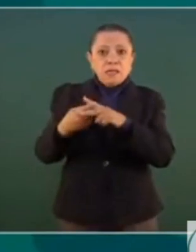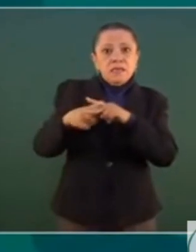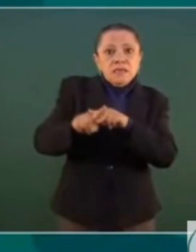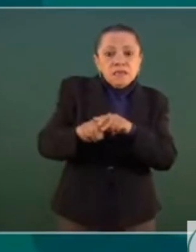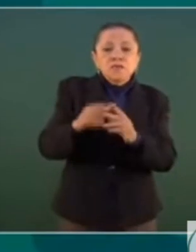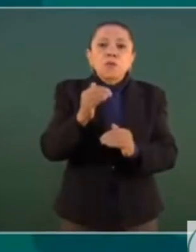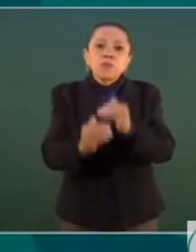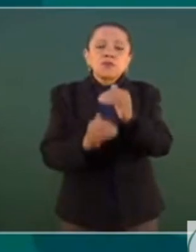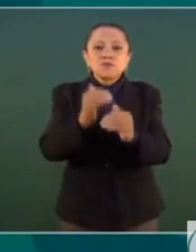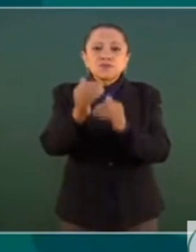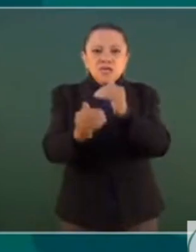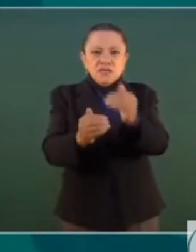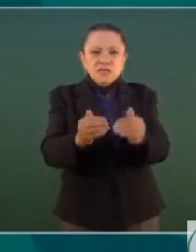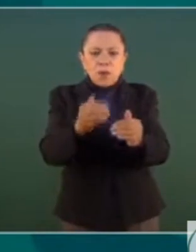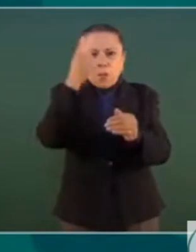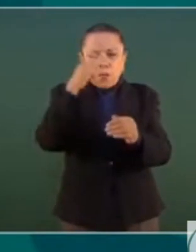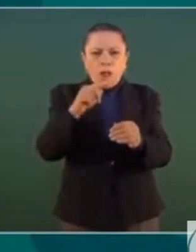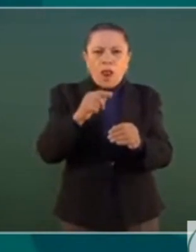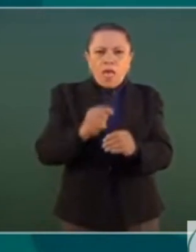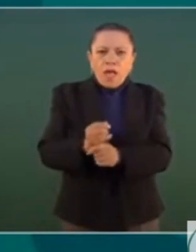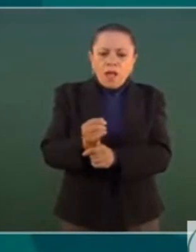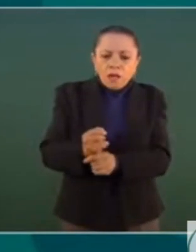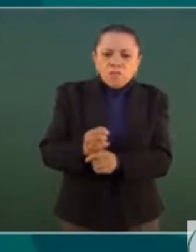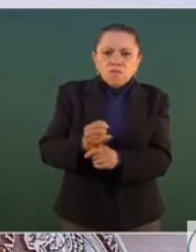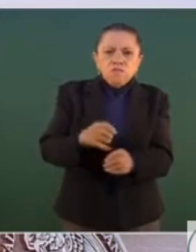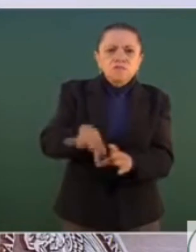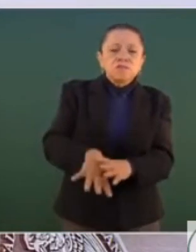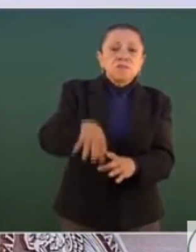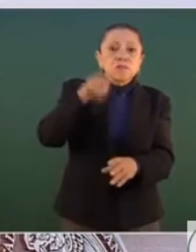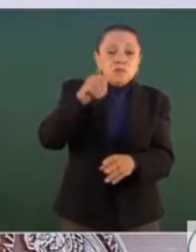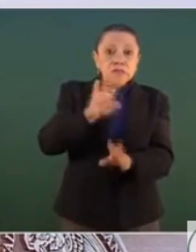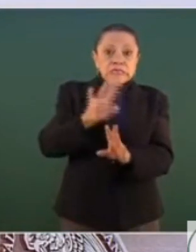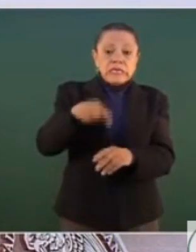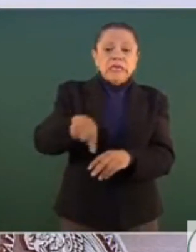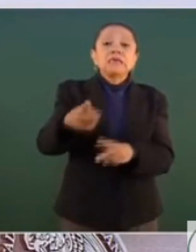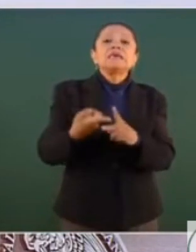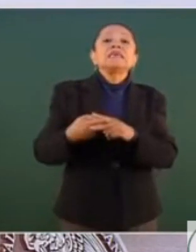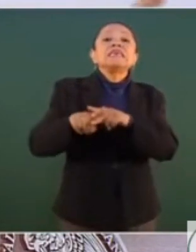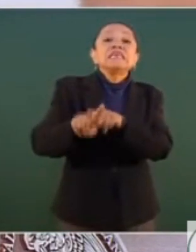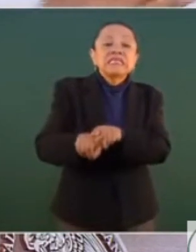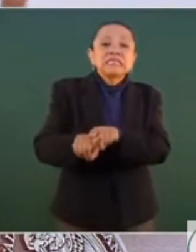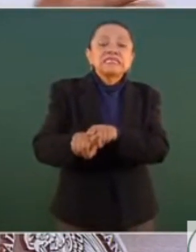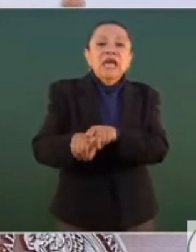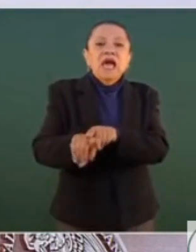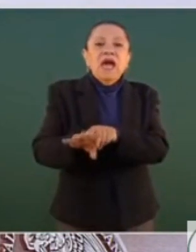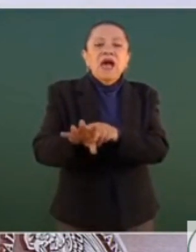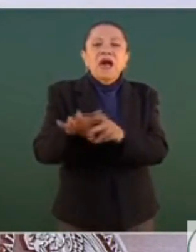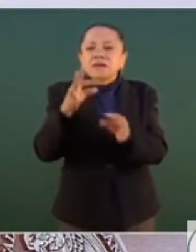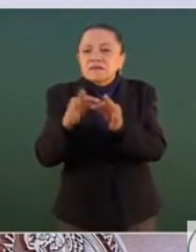proceso de exploración y está por iniciar el proceso de explotación. Tiene que